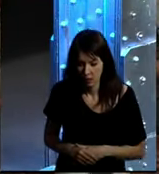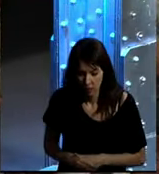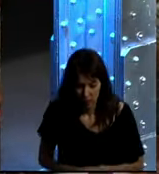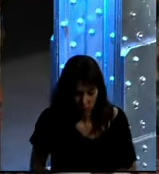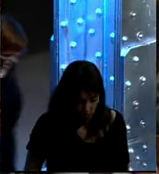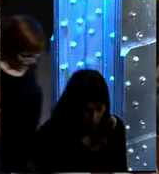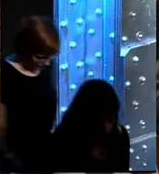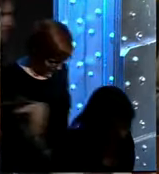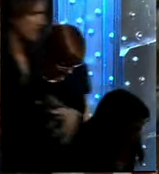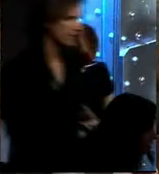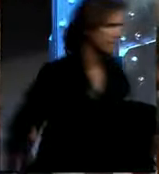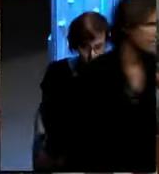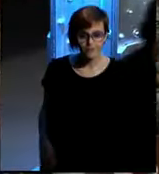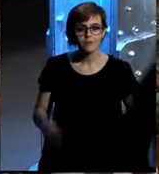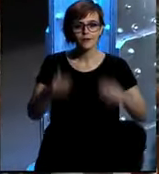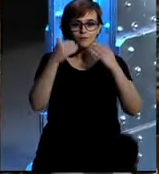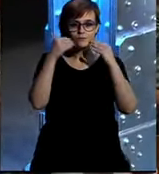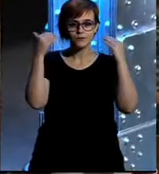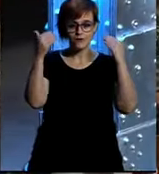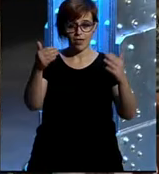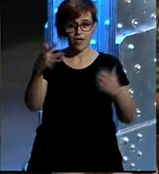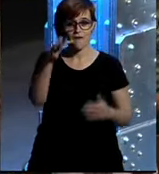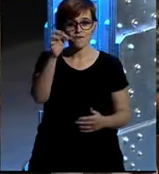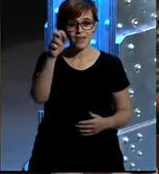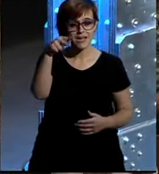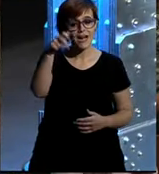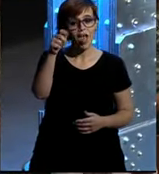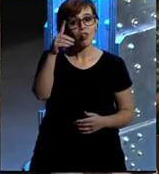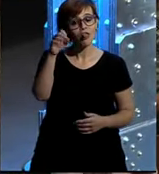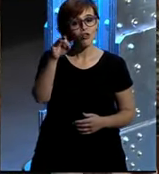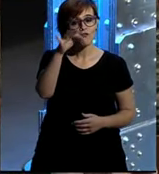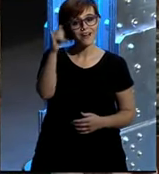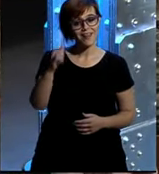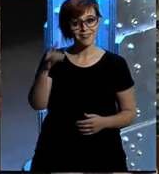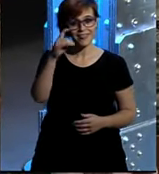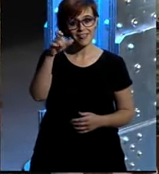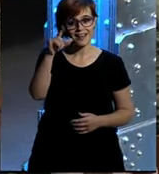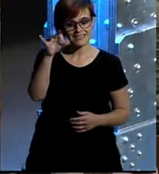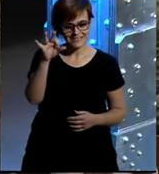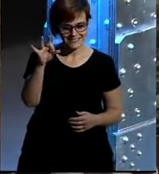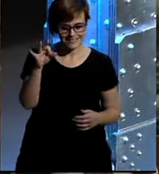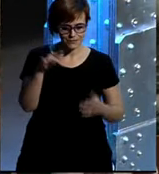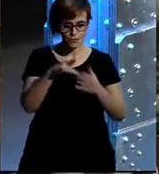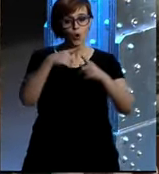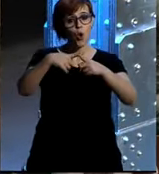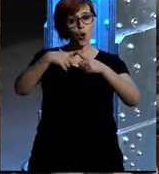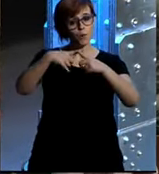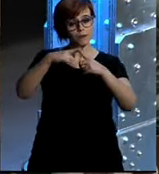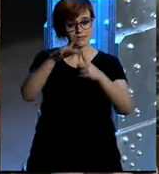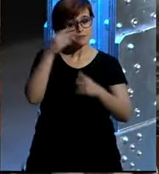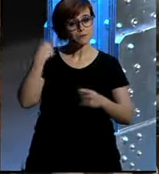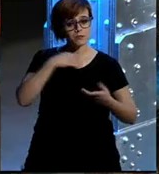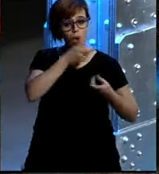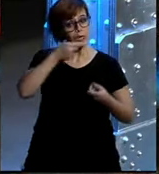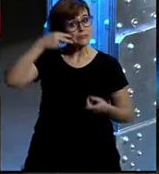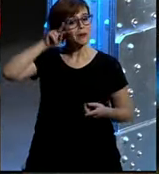muy bien pues muchas gracias a Fernando Fernández de Lis por compartir sus reflexiones y y y los datos de de